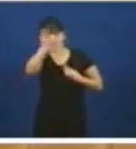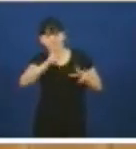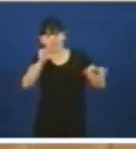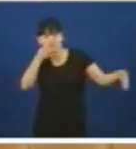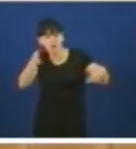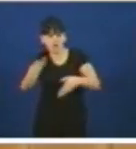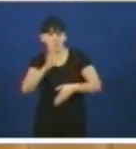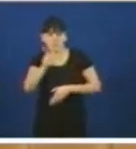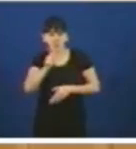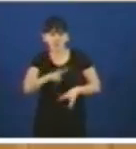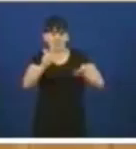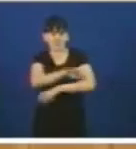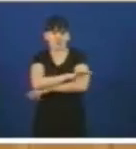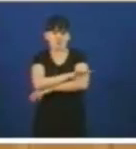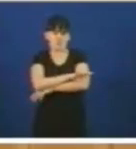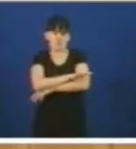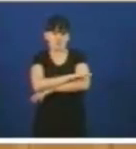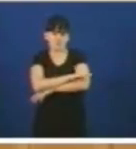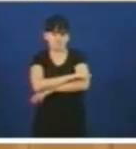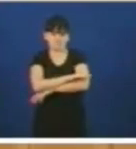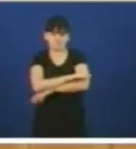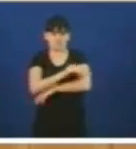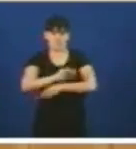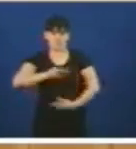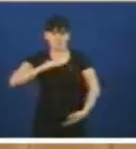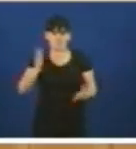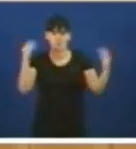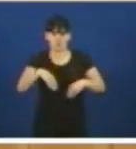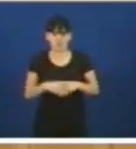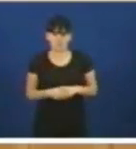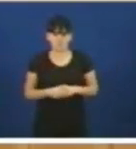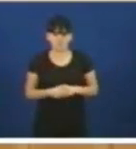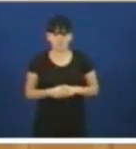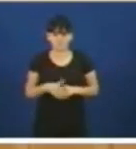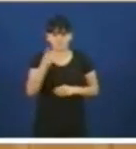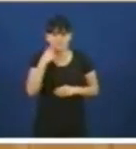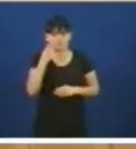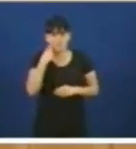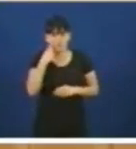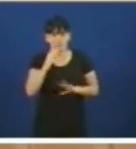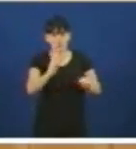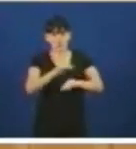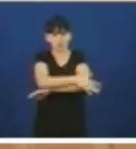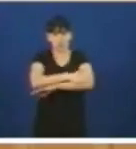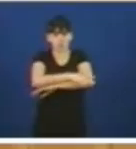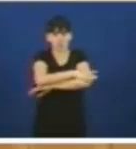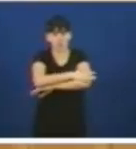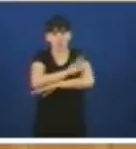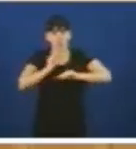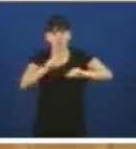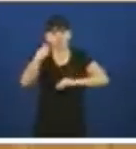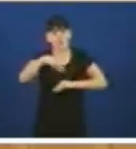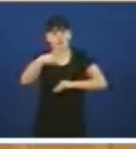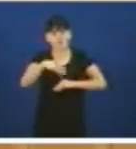é para vostedes mire vostedes vostedes que ten un goberno que o seu presidente está